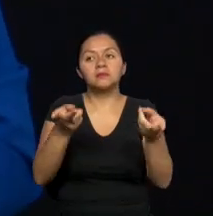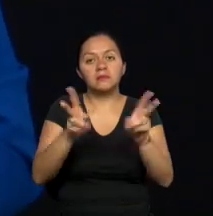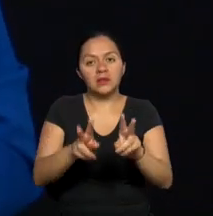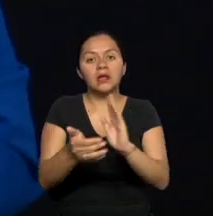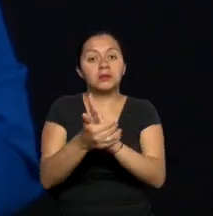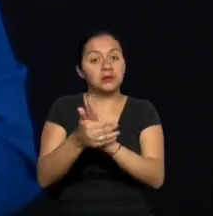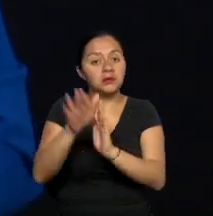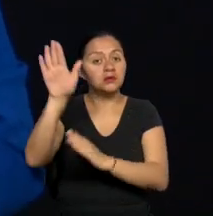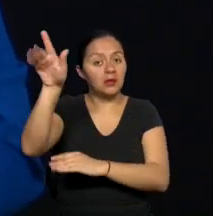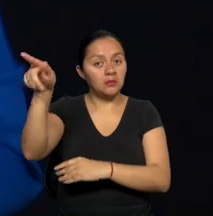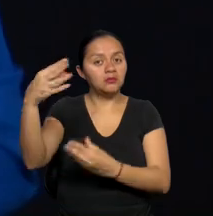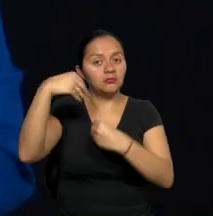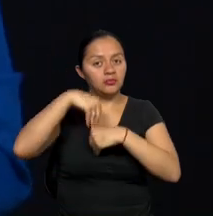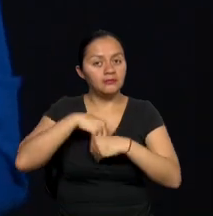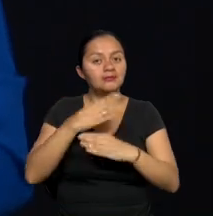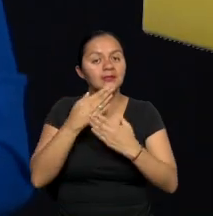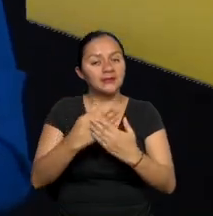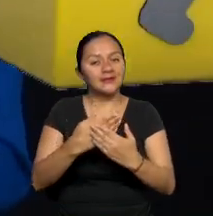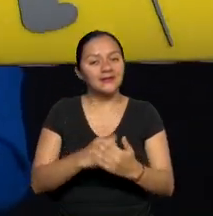que realiza actualmente SECAP. Muchas gracias.